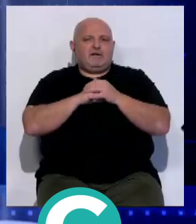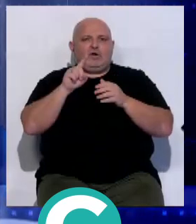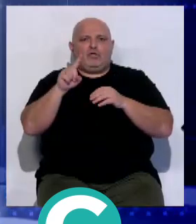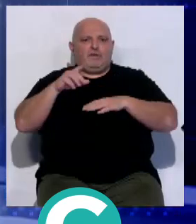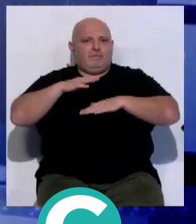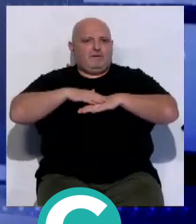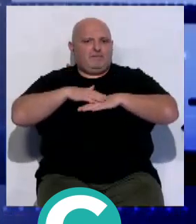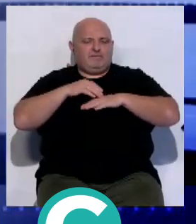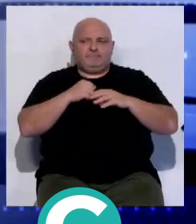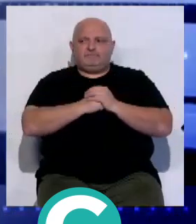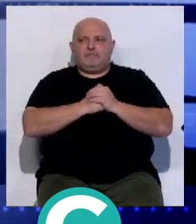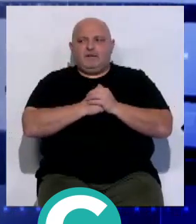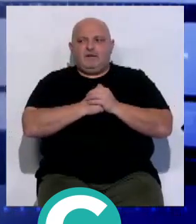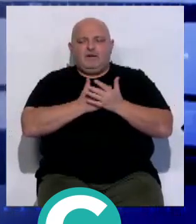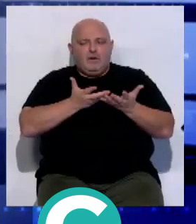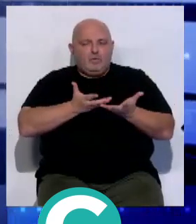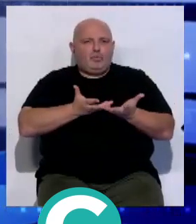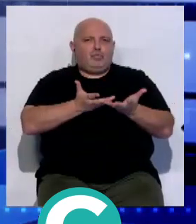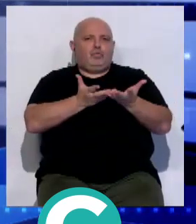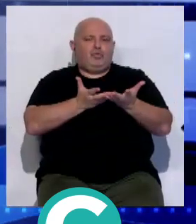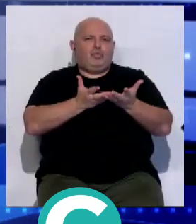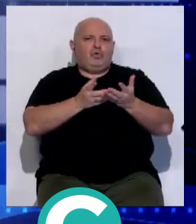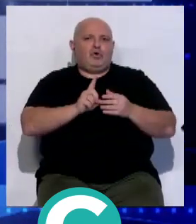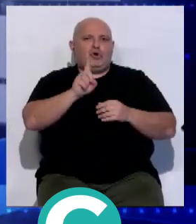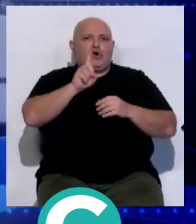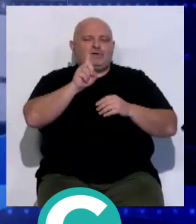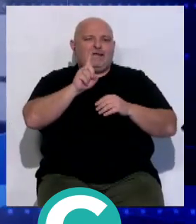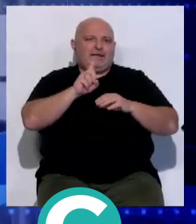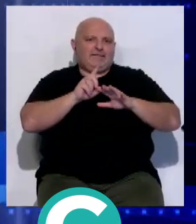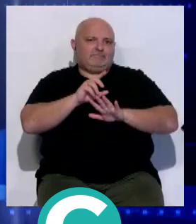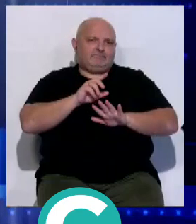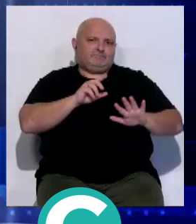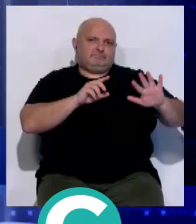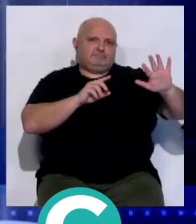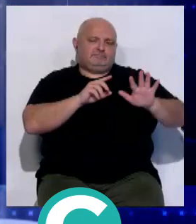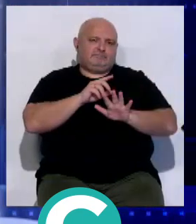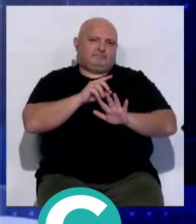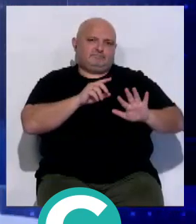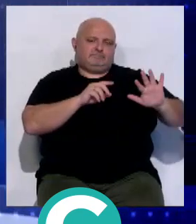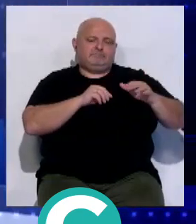11 grados de mínima. Los vientos serán del noroeste y del norte en el litoral.